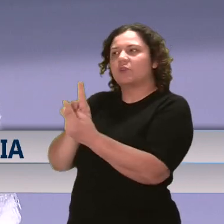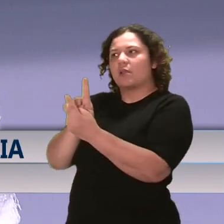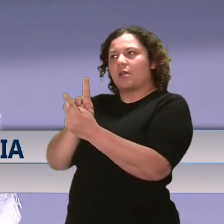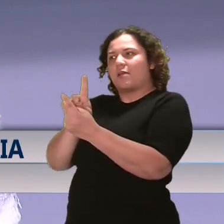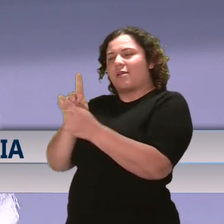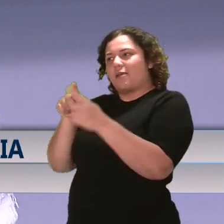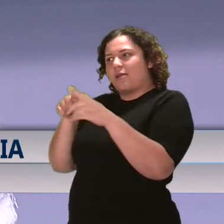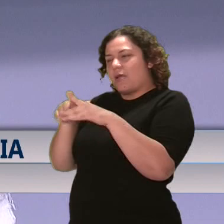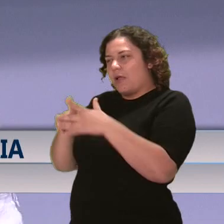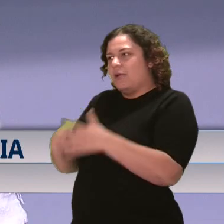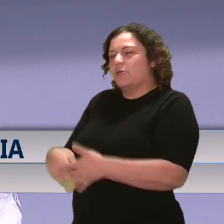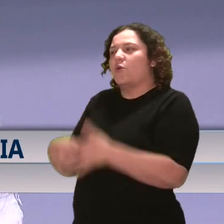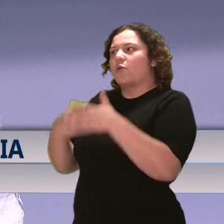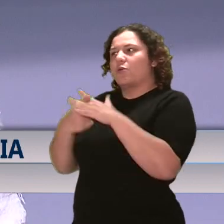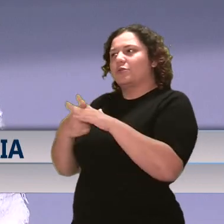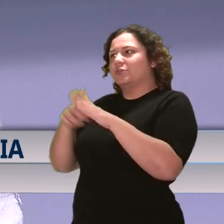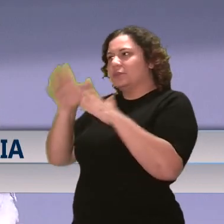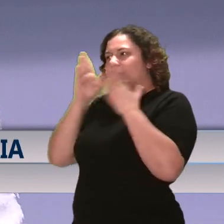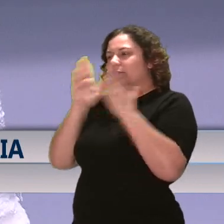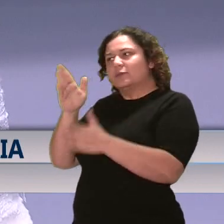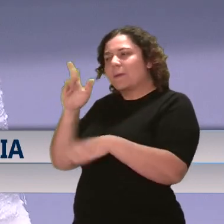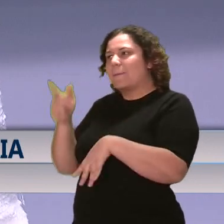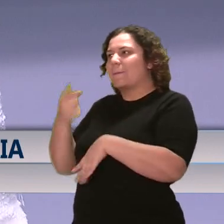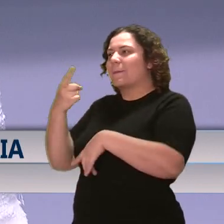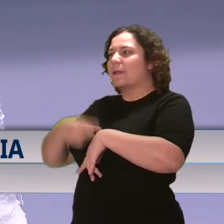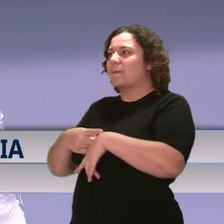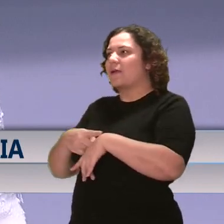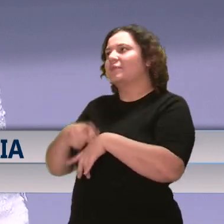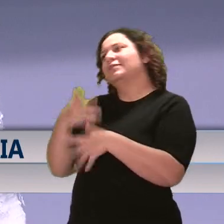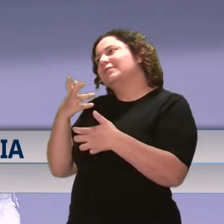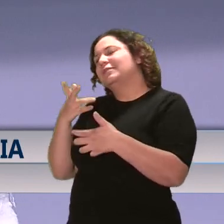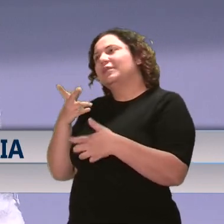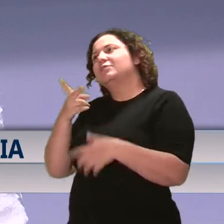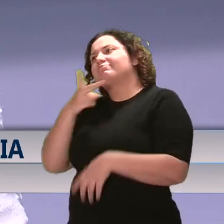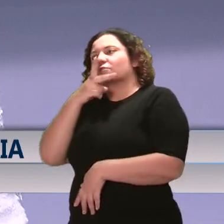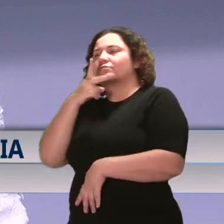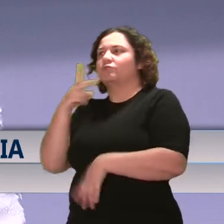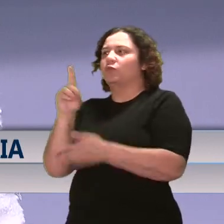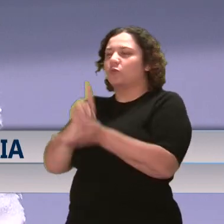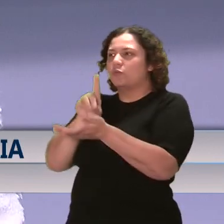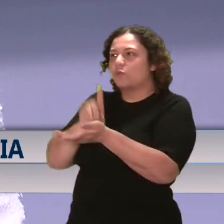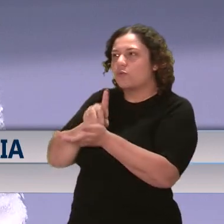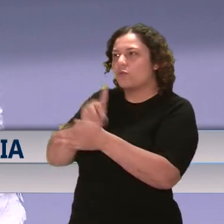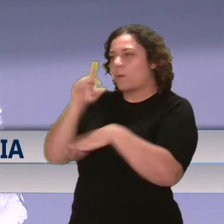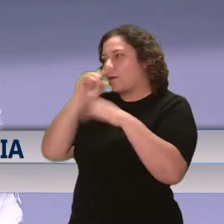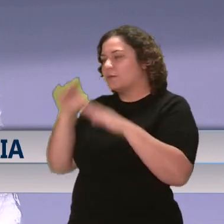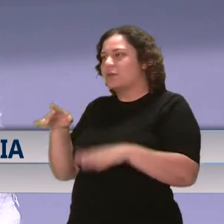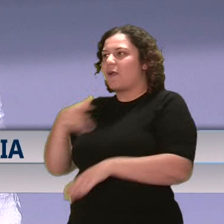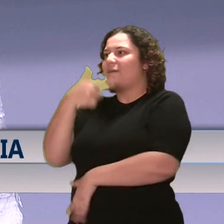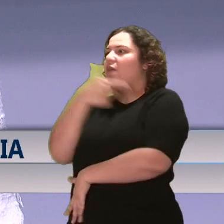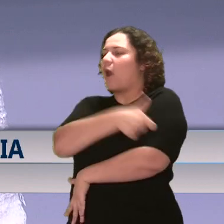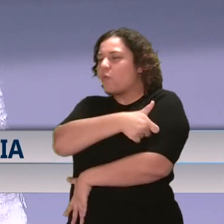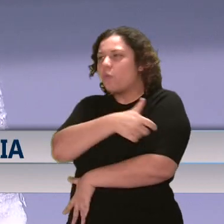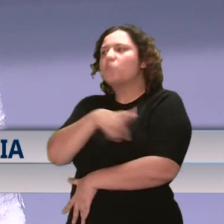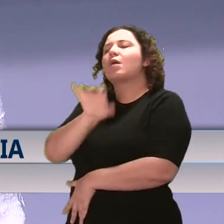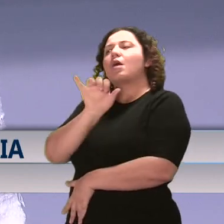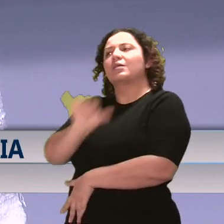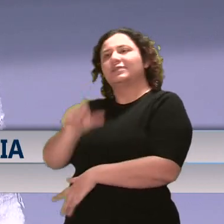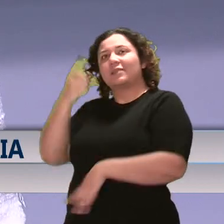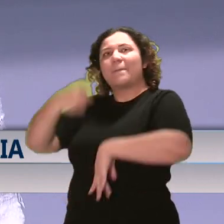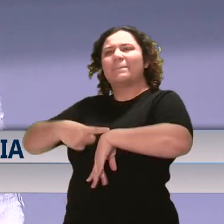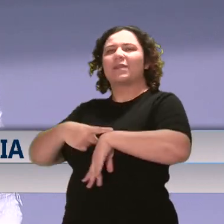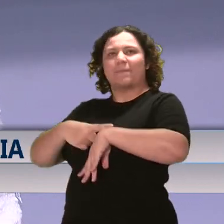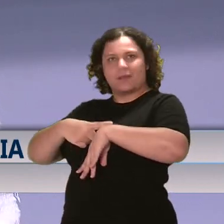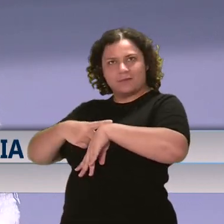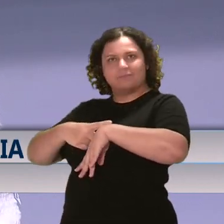con una búsqueda de ya sea atenderse con el pediatra, colocarse las vacunas, pues ahí esa es como la primera puerta